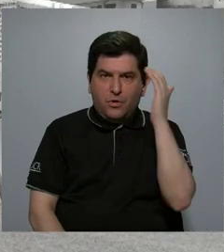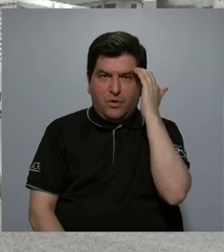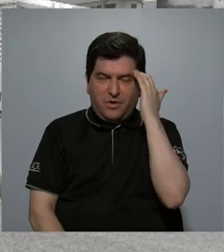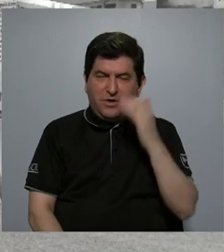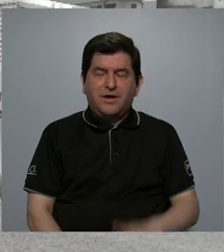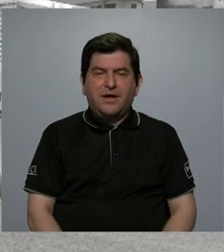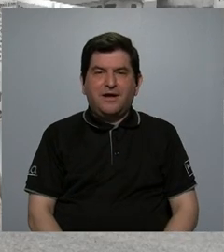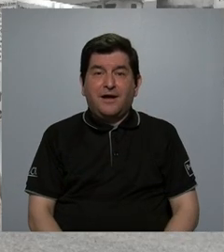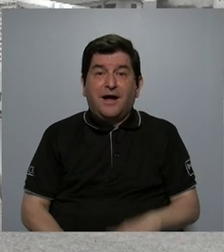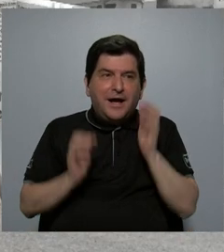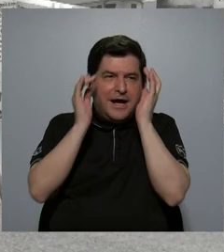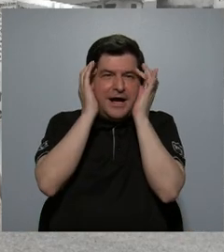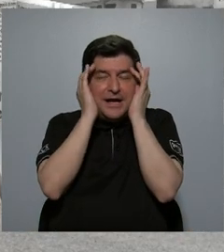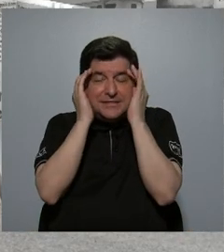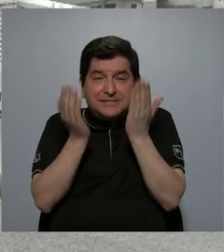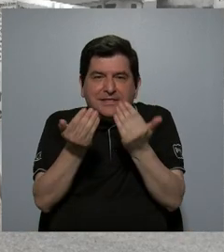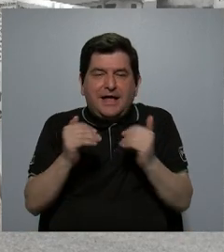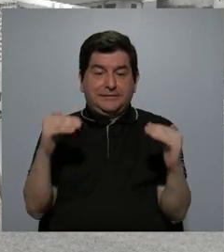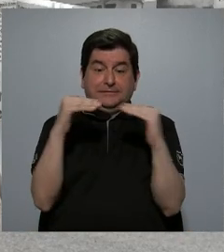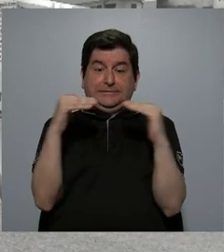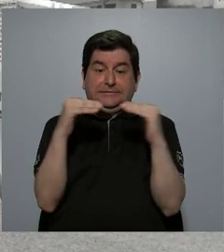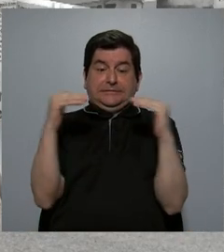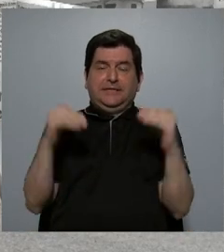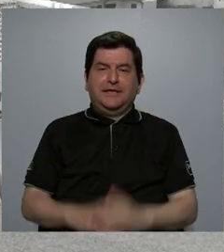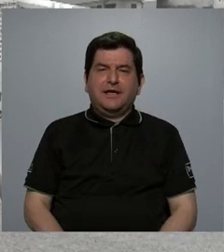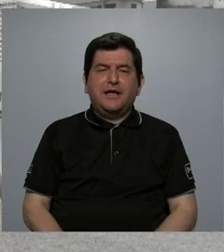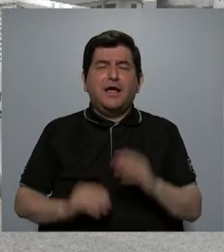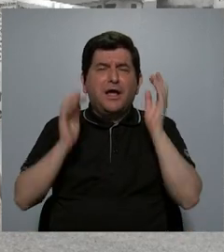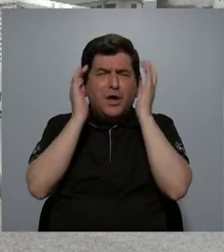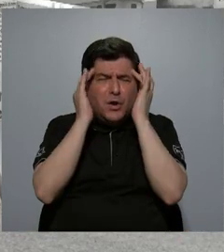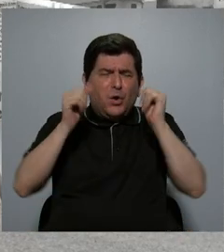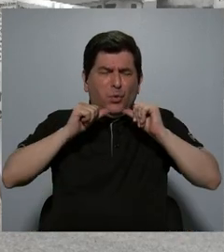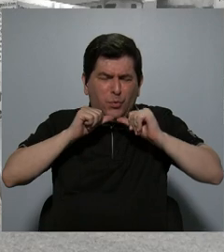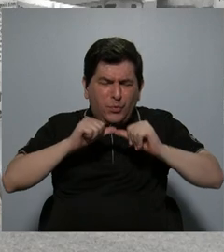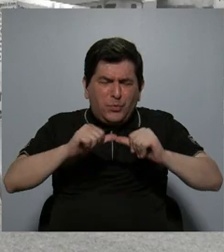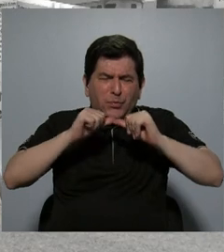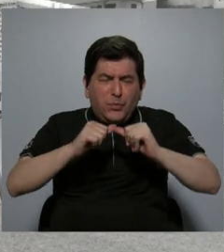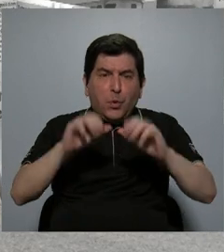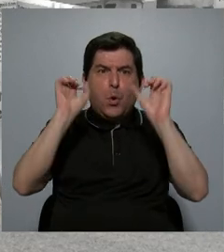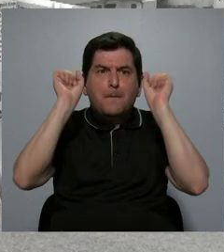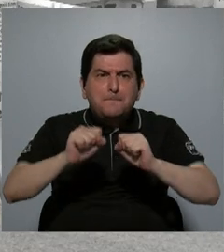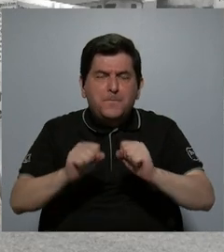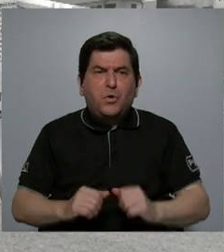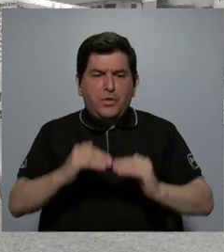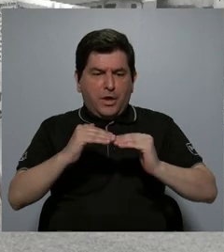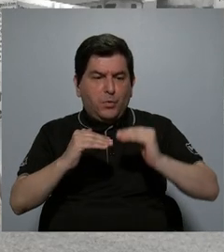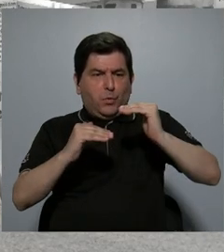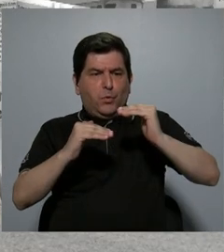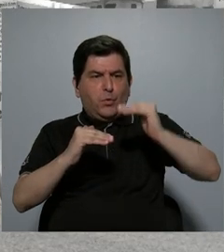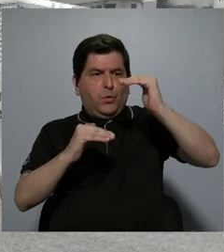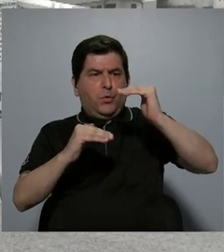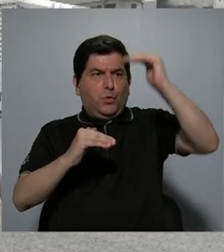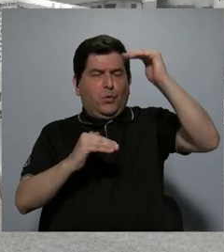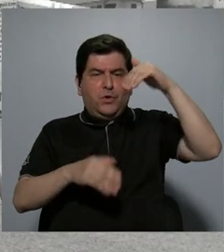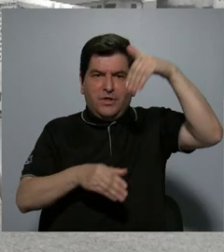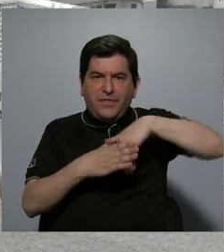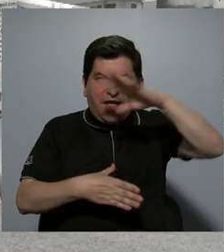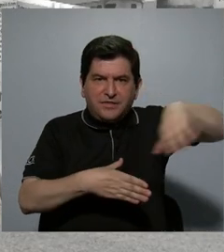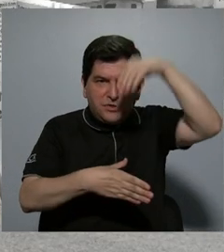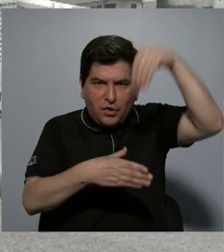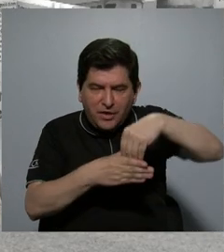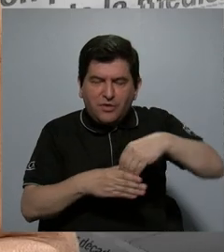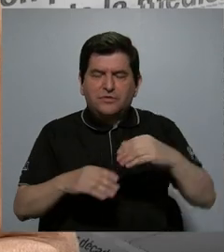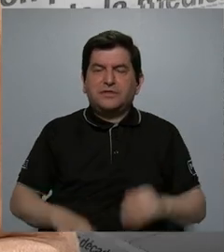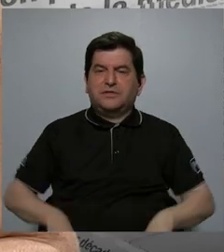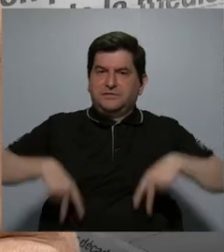como la ansiedad por el estatus. Esta preocupación crónica por conseguir más estatus dentro del contexto en el